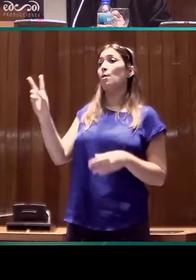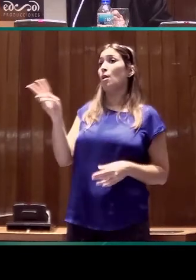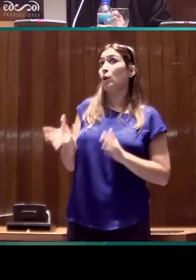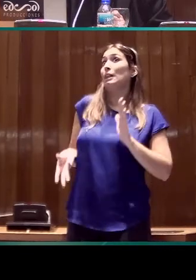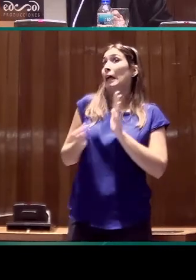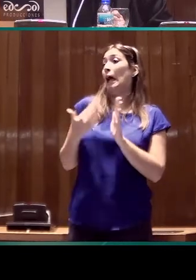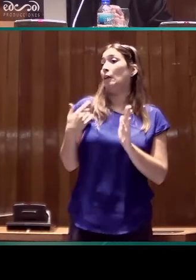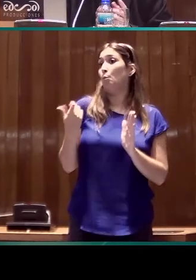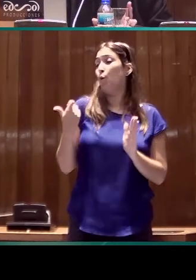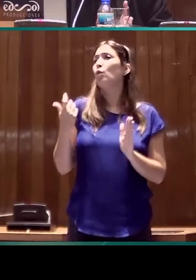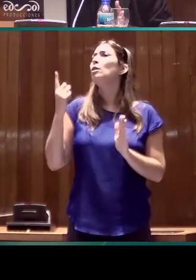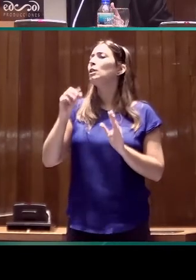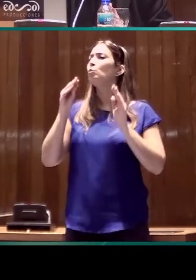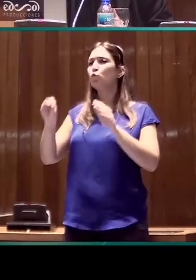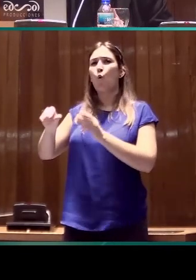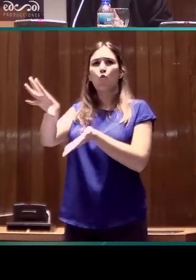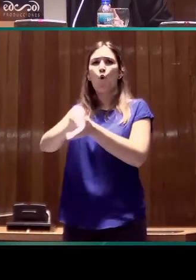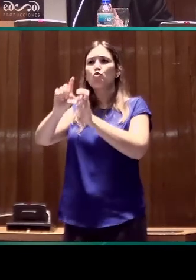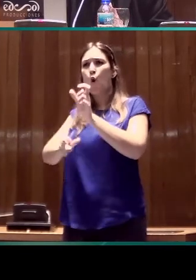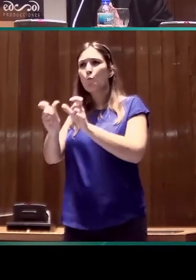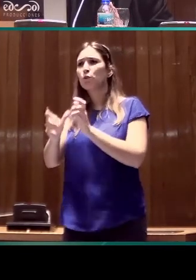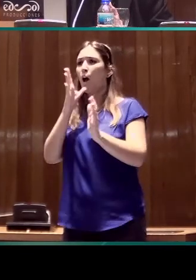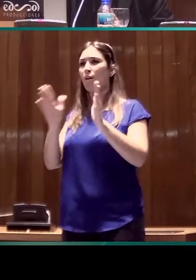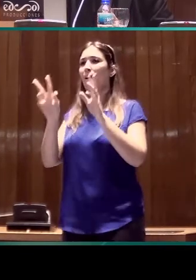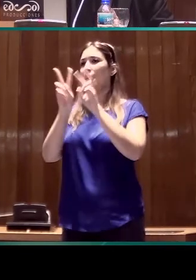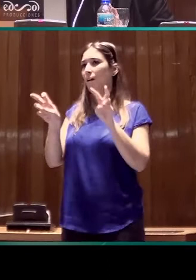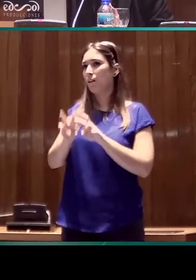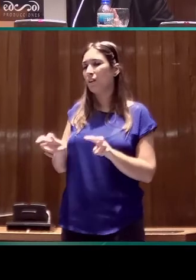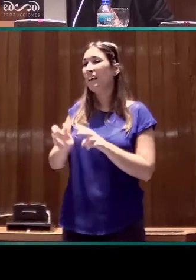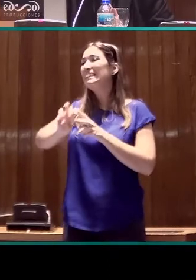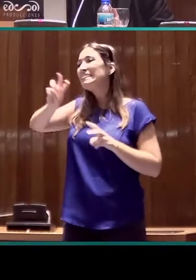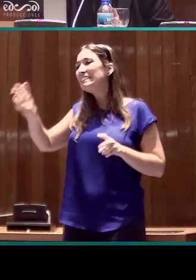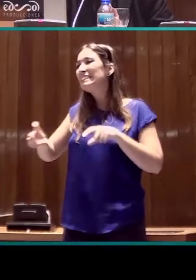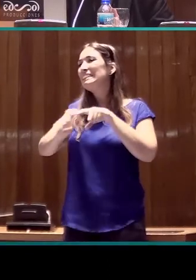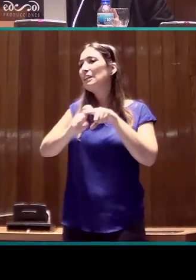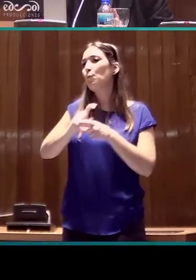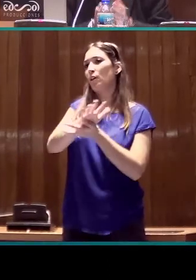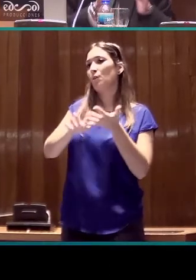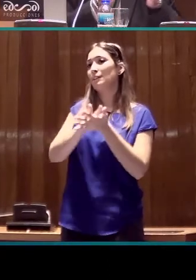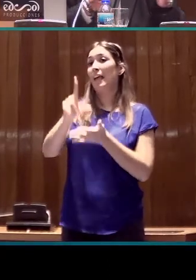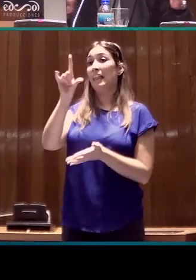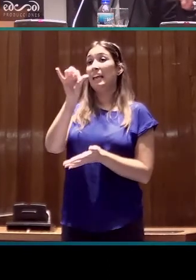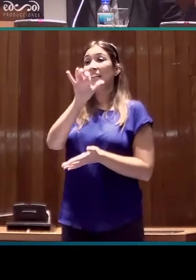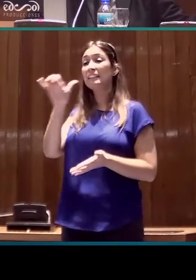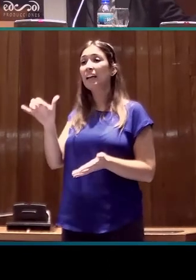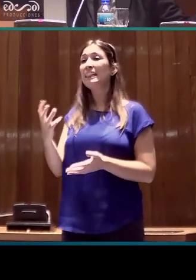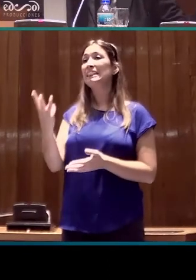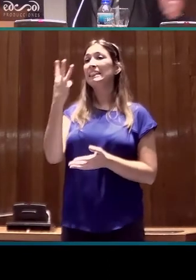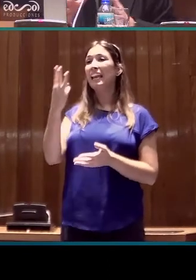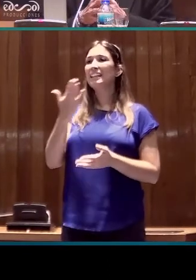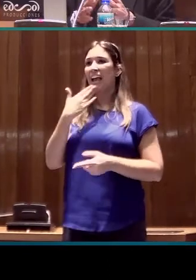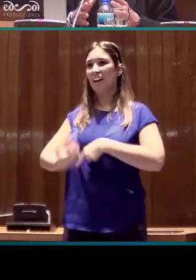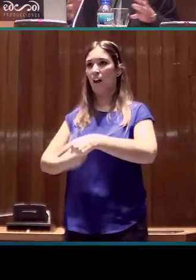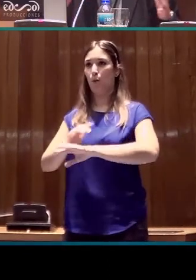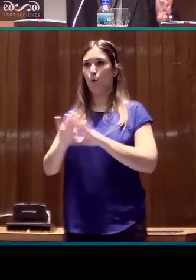tienen un corpus y están analizándolo, las variantes lingüísticas de la lengua de signos española en tres generaciones.